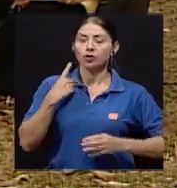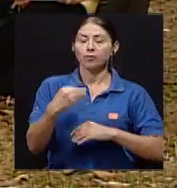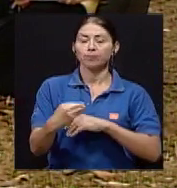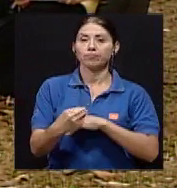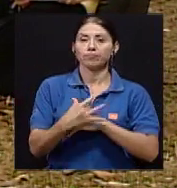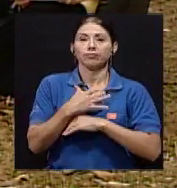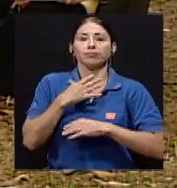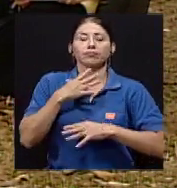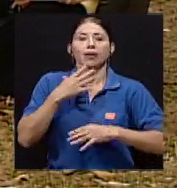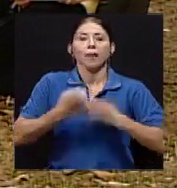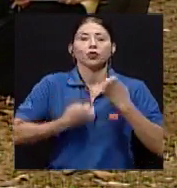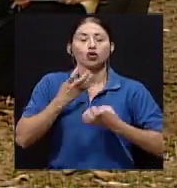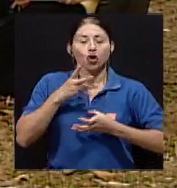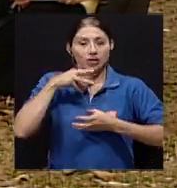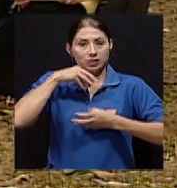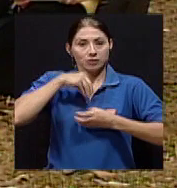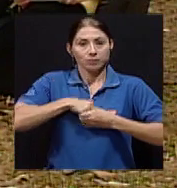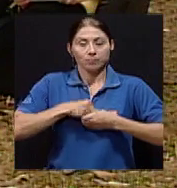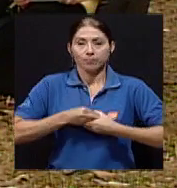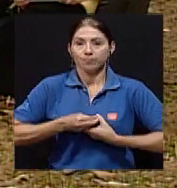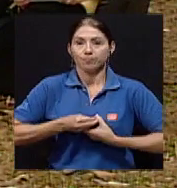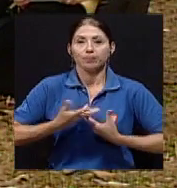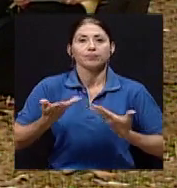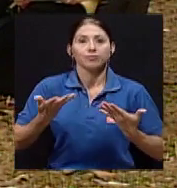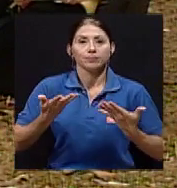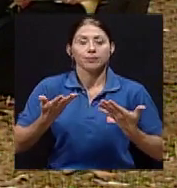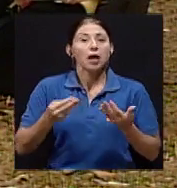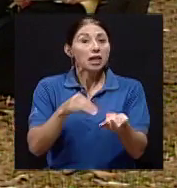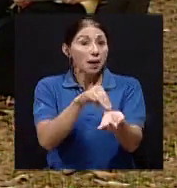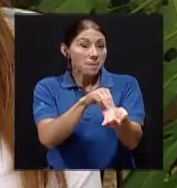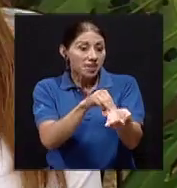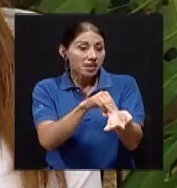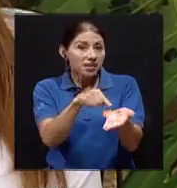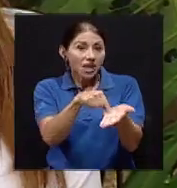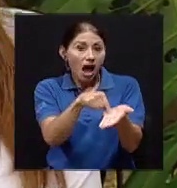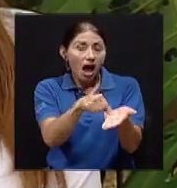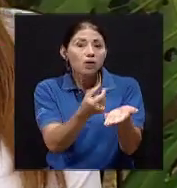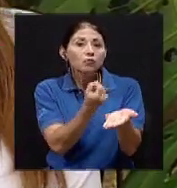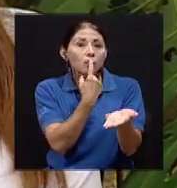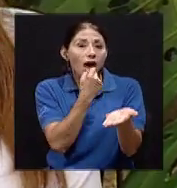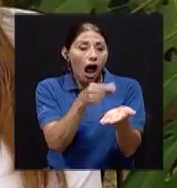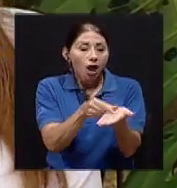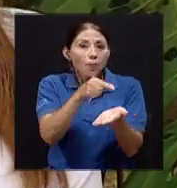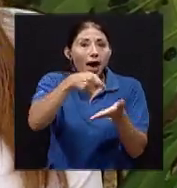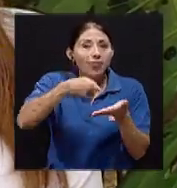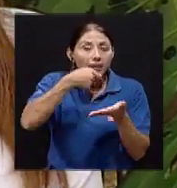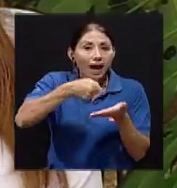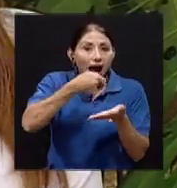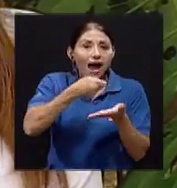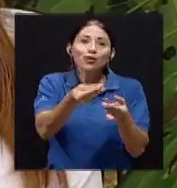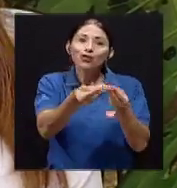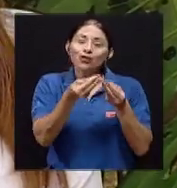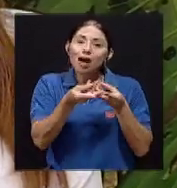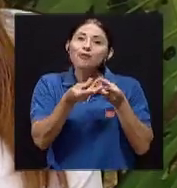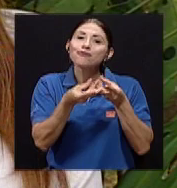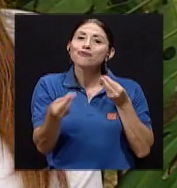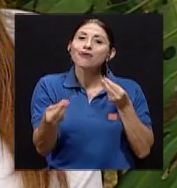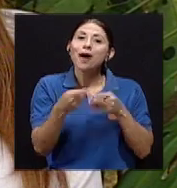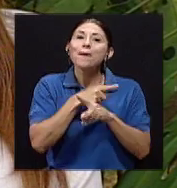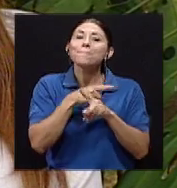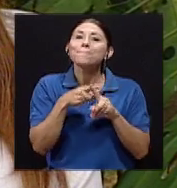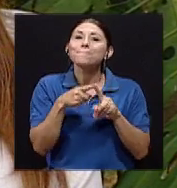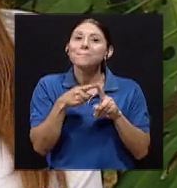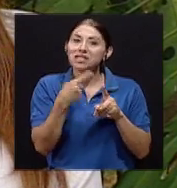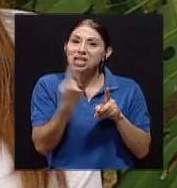entonces obviamente hay muchas respuestas que nos da la medicina alopática, pero desde un contexto más psicológico siempre el cuerpo